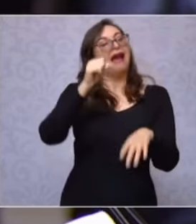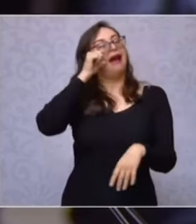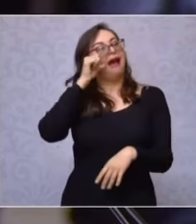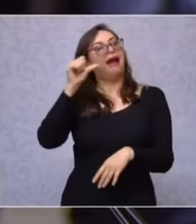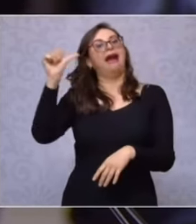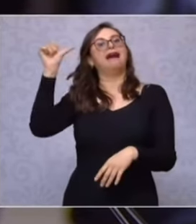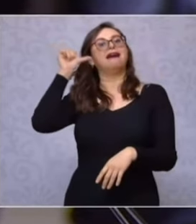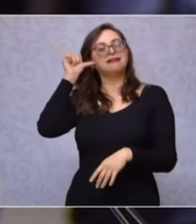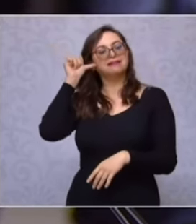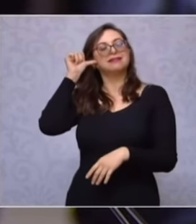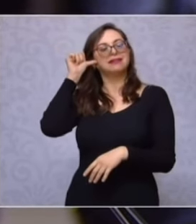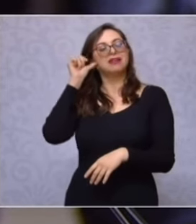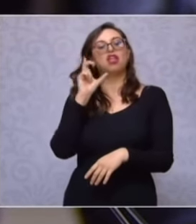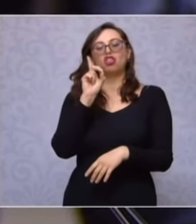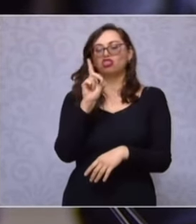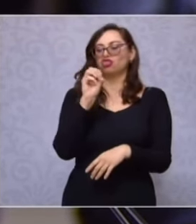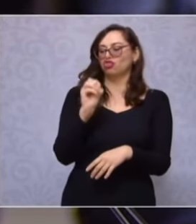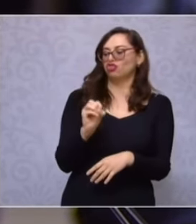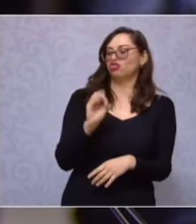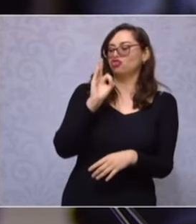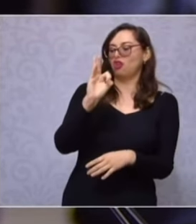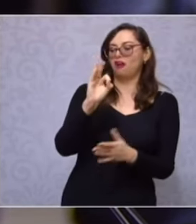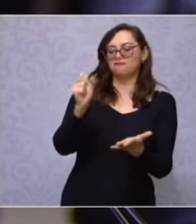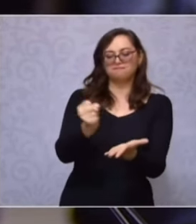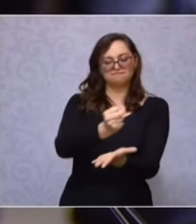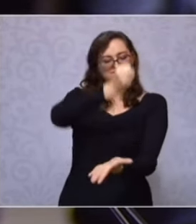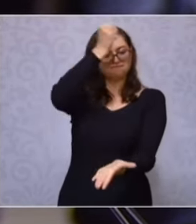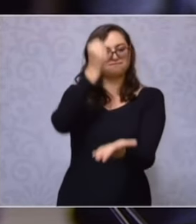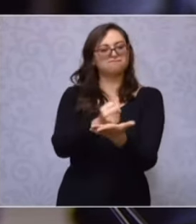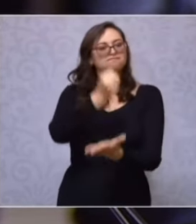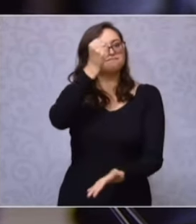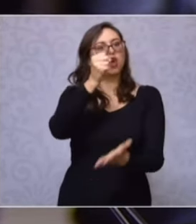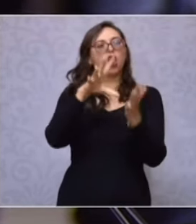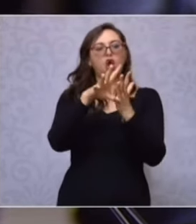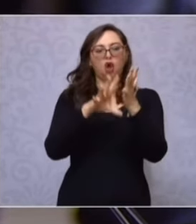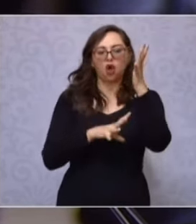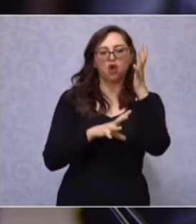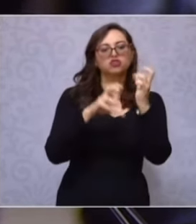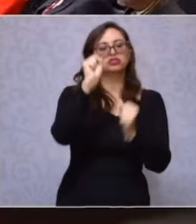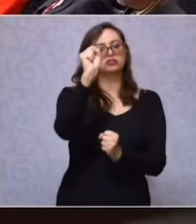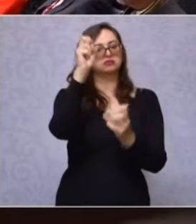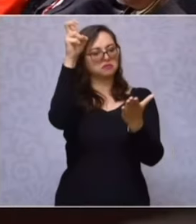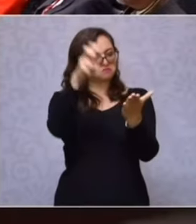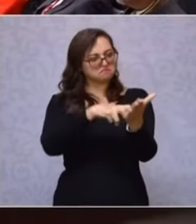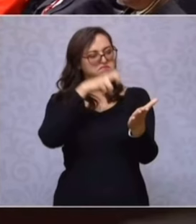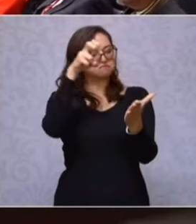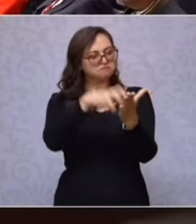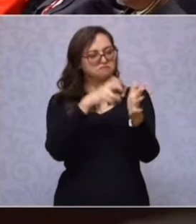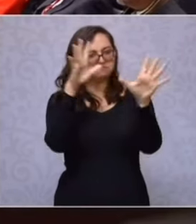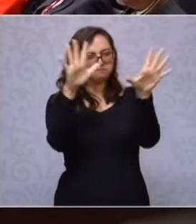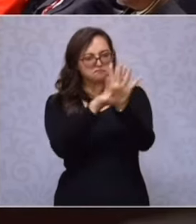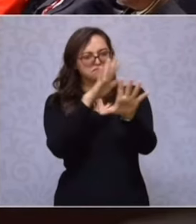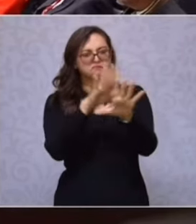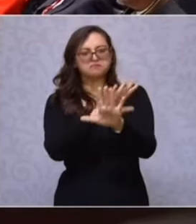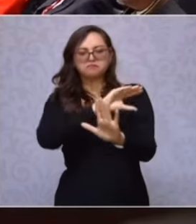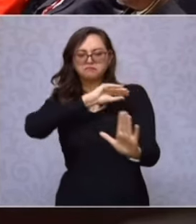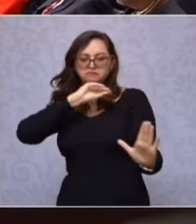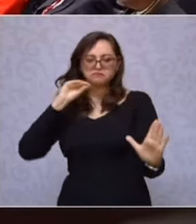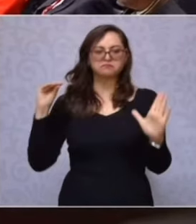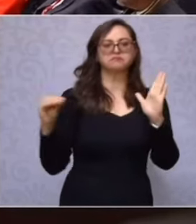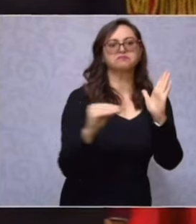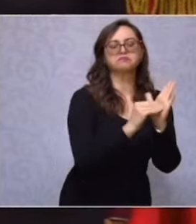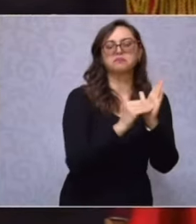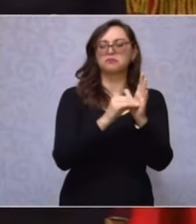Oficial de la Federación la reforma de la Constitución Política de los Estados Unidos Mexicanos que